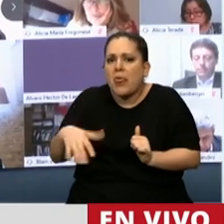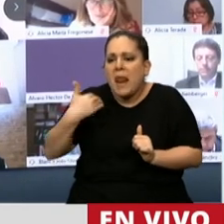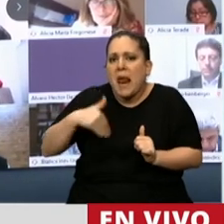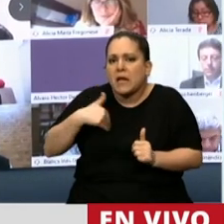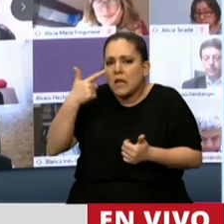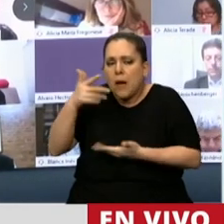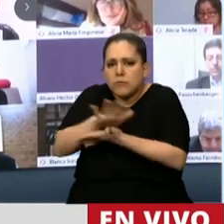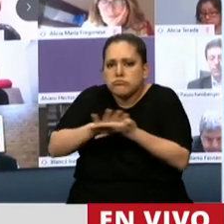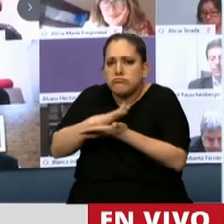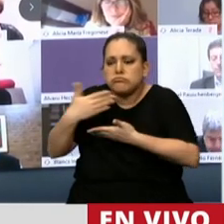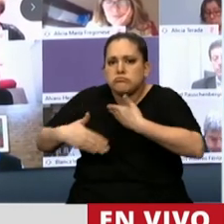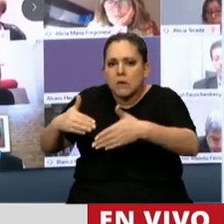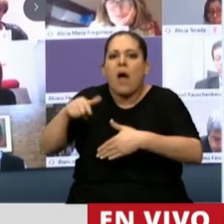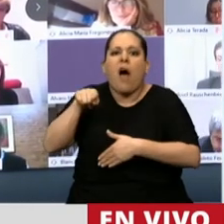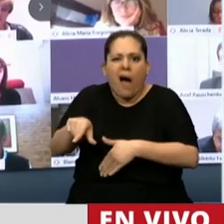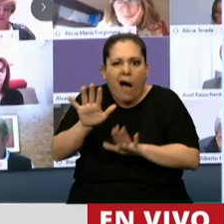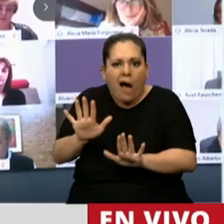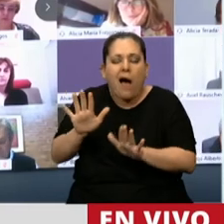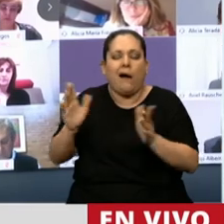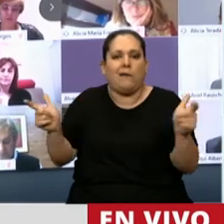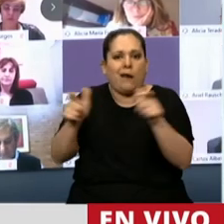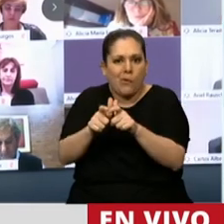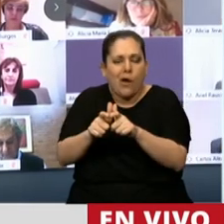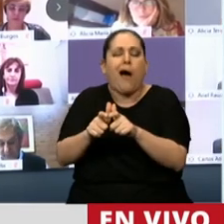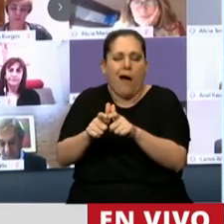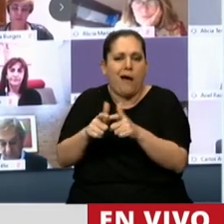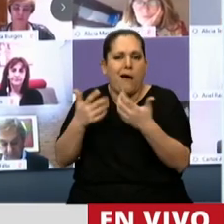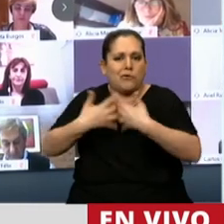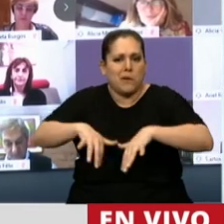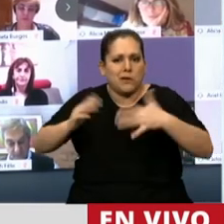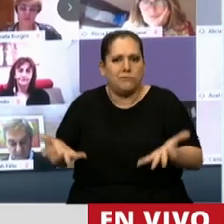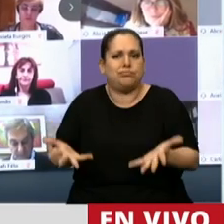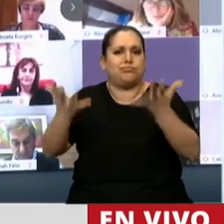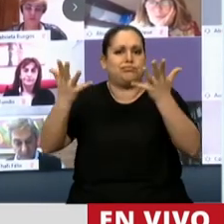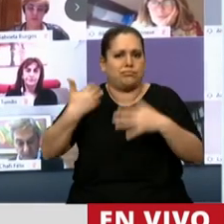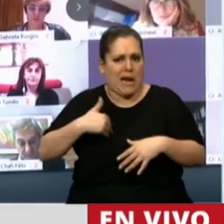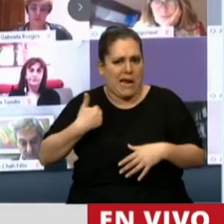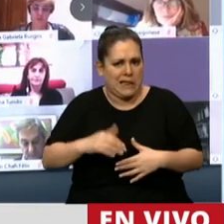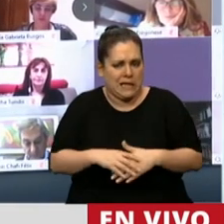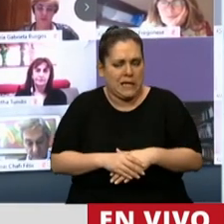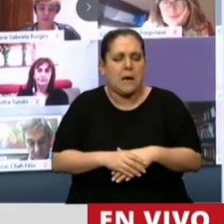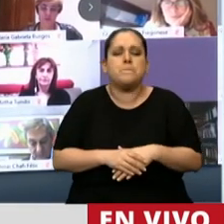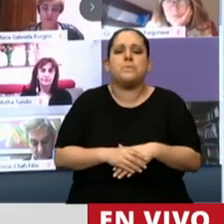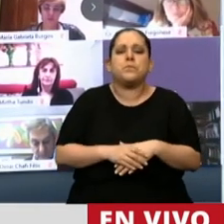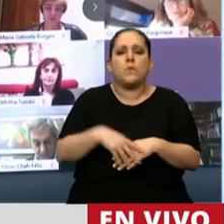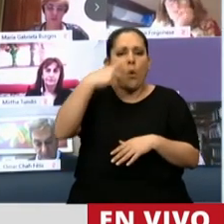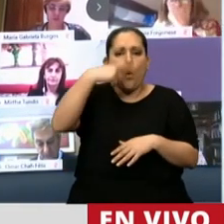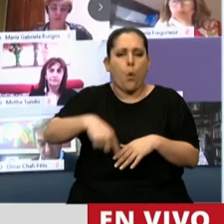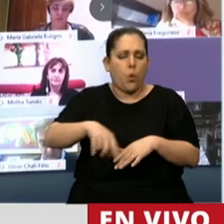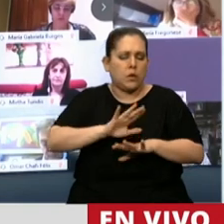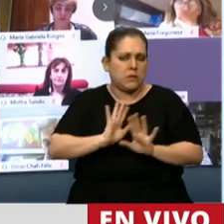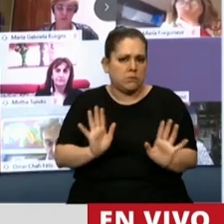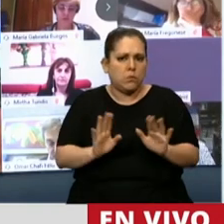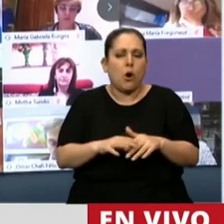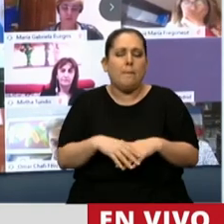así vamos a salir de esta difícil situación. Por último, Presidenta, para no